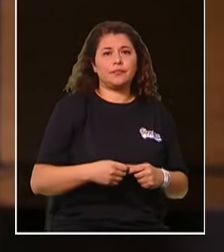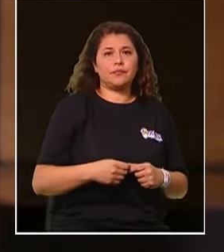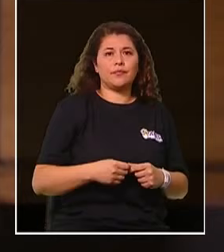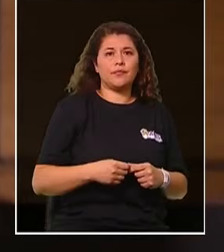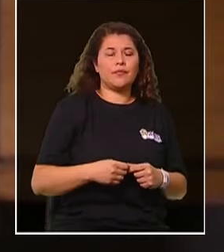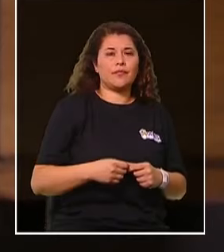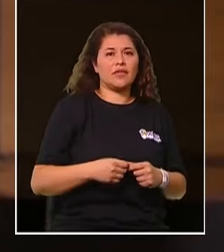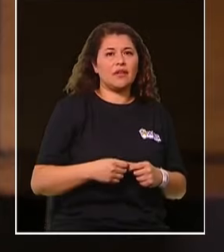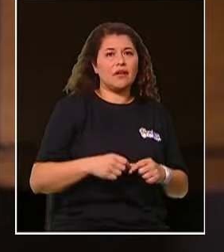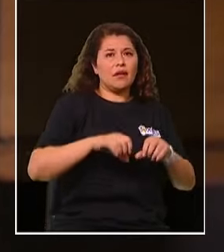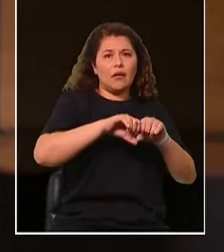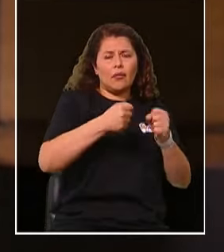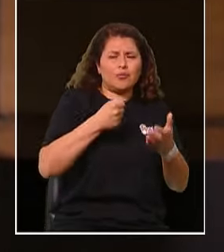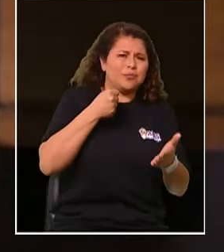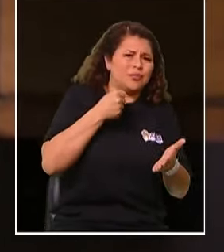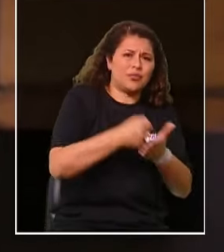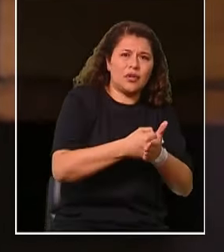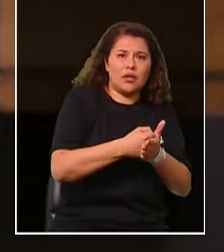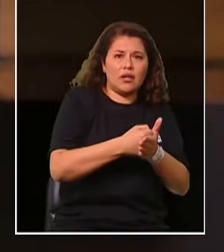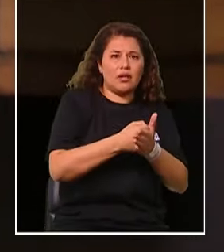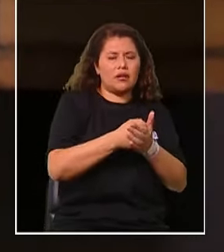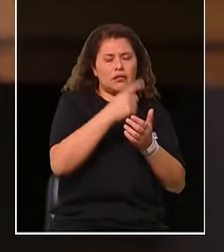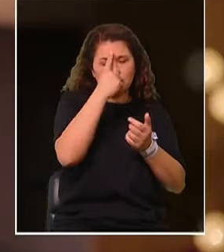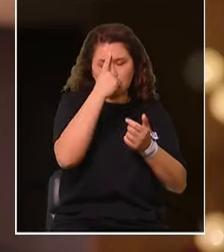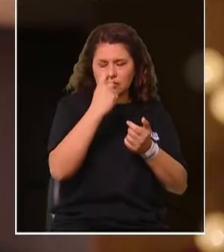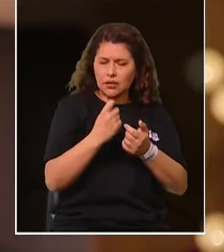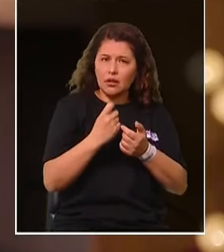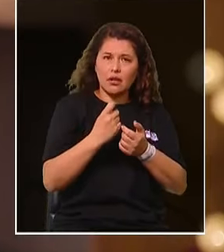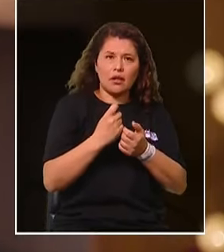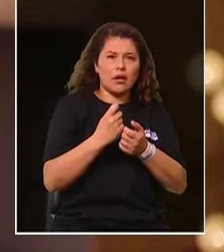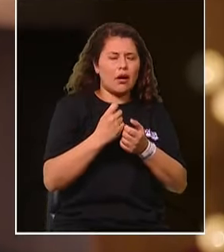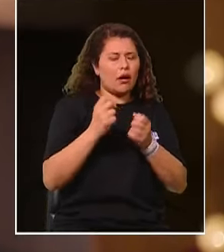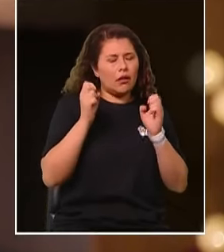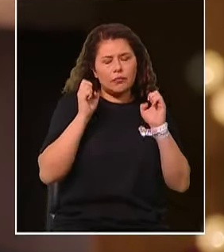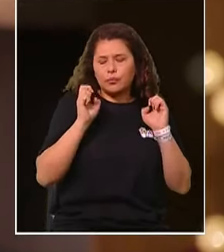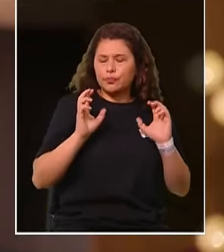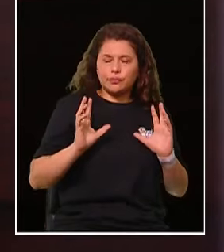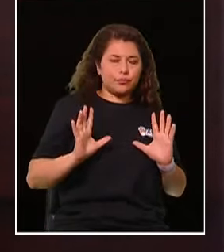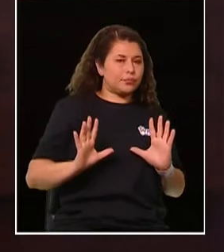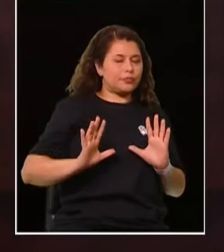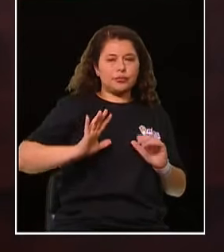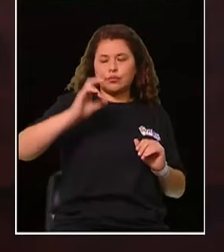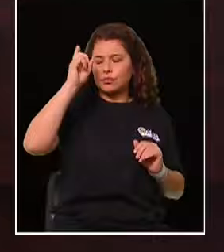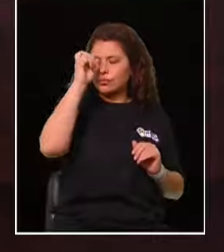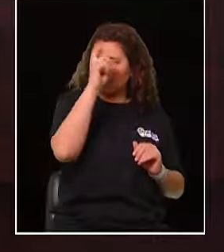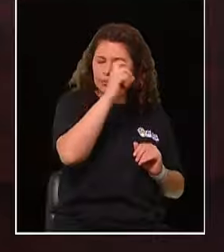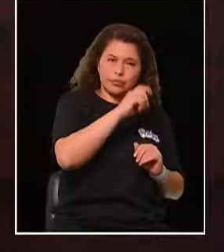Fue un accidente bastante serio, traumático en todos los aspectos.